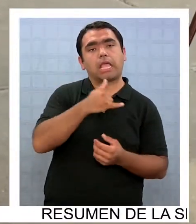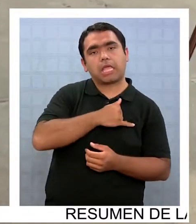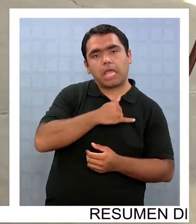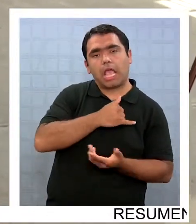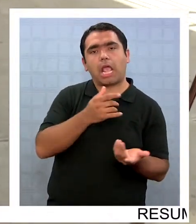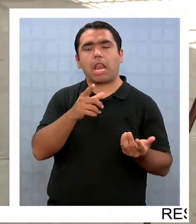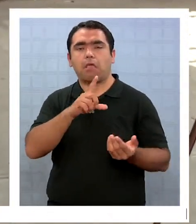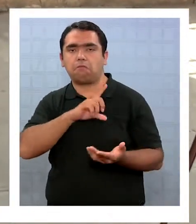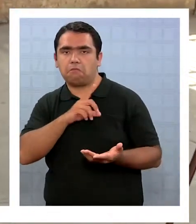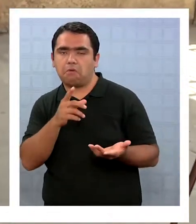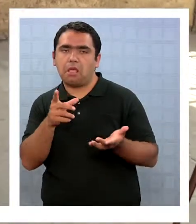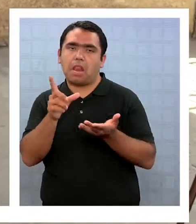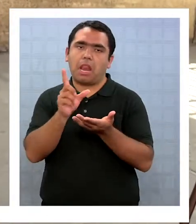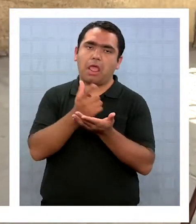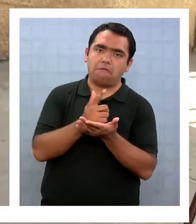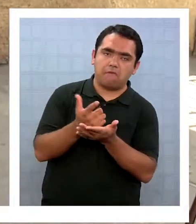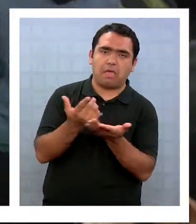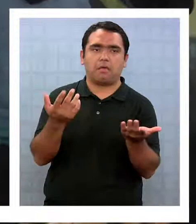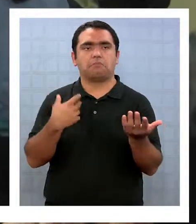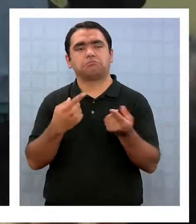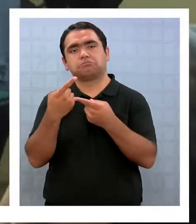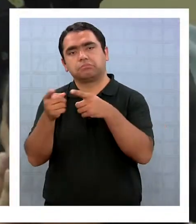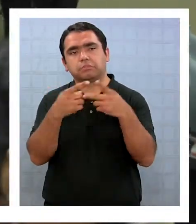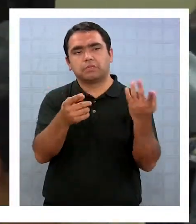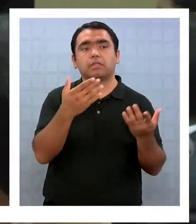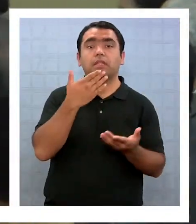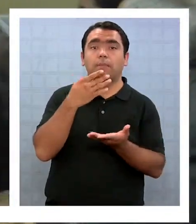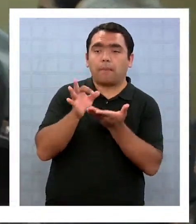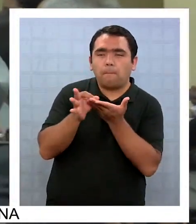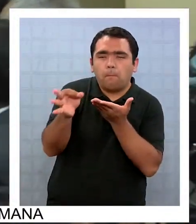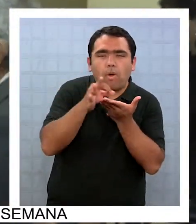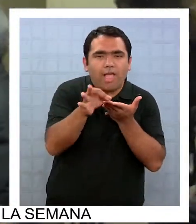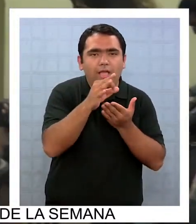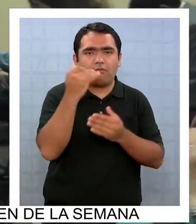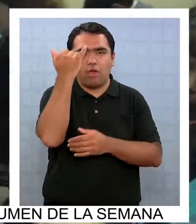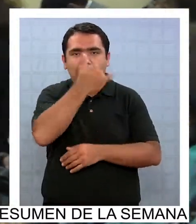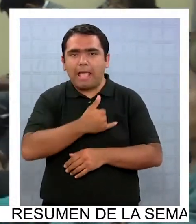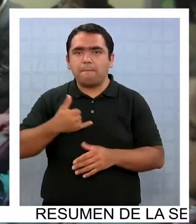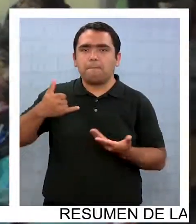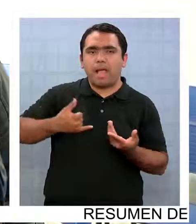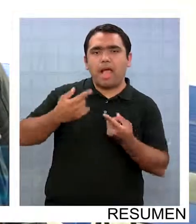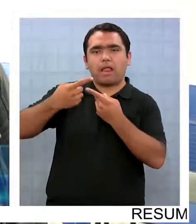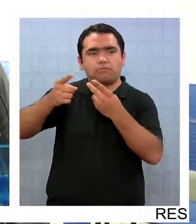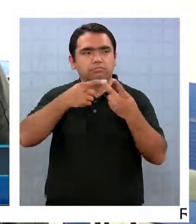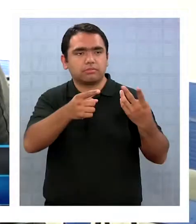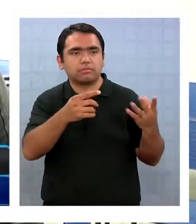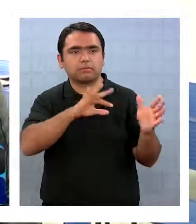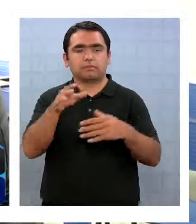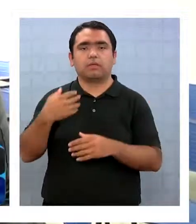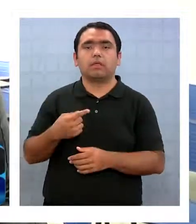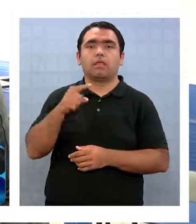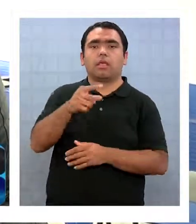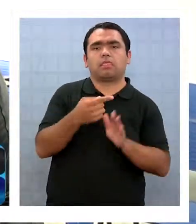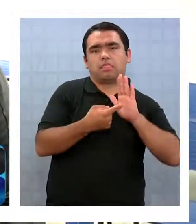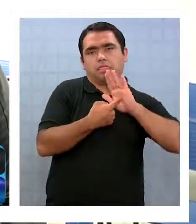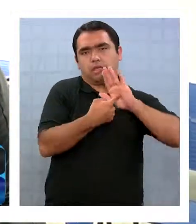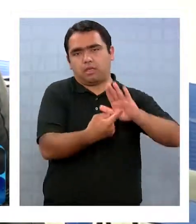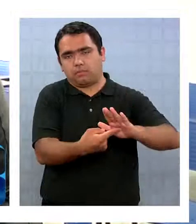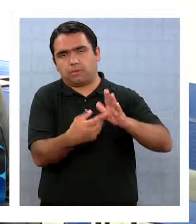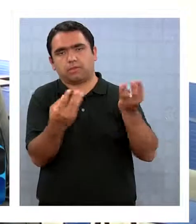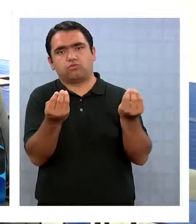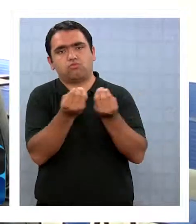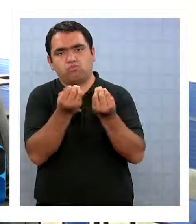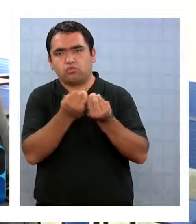discapacidad, pueblos originarios, son muchas las temáticas que se pueden abordar. Discriminación sexual, hay mucha